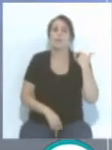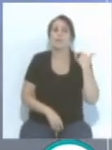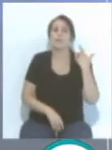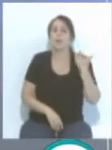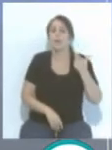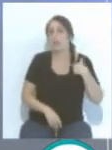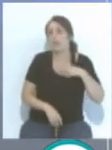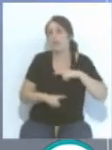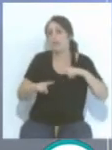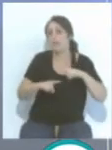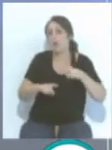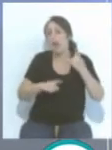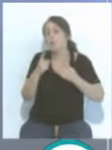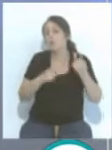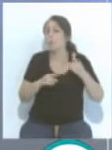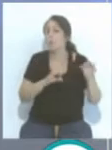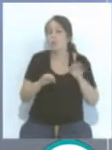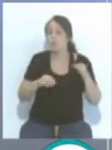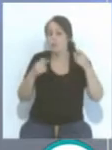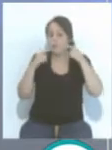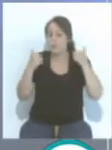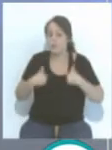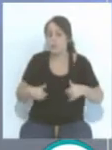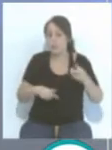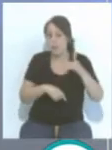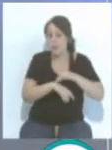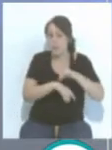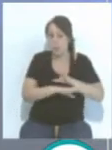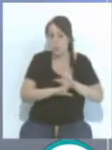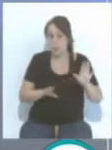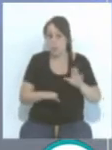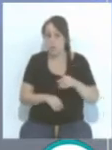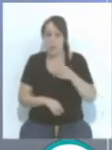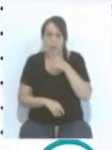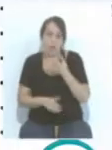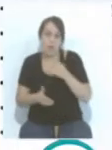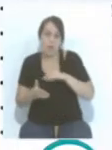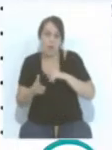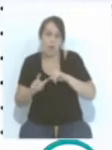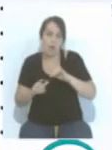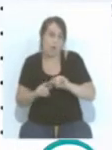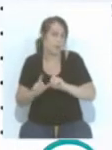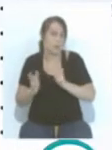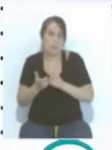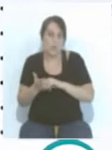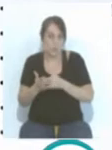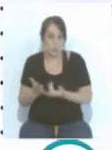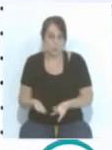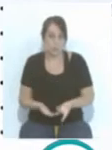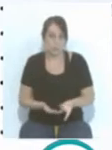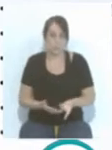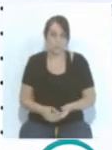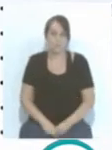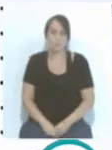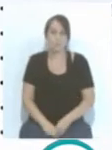alguno que tenía preparador físico y el médico, el resto, ¿cómo lo ha cambiado la vida? Tiene que tener un Cádiz